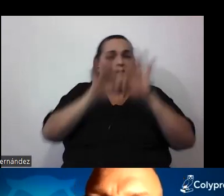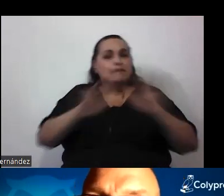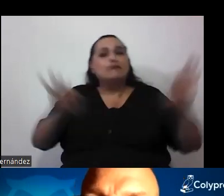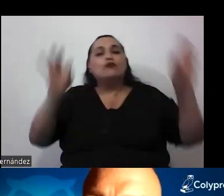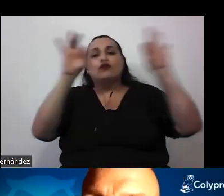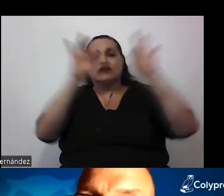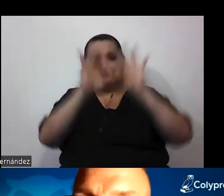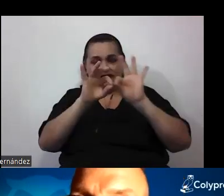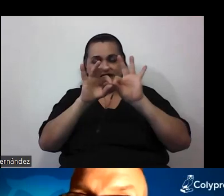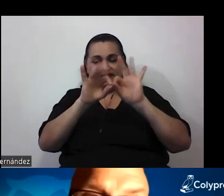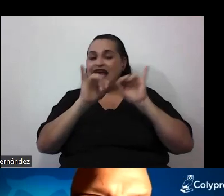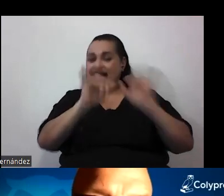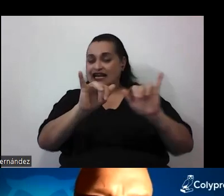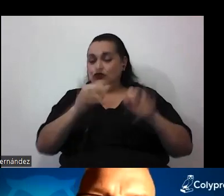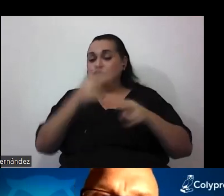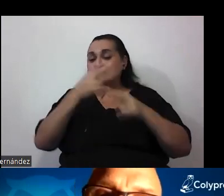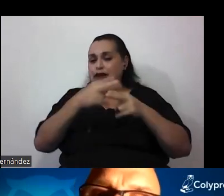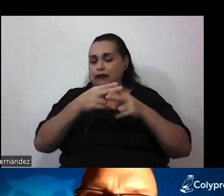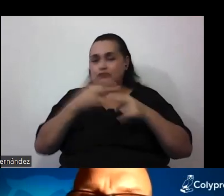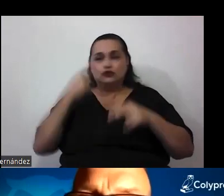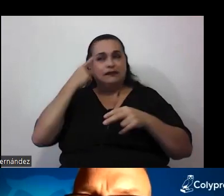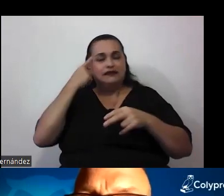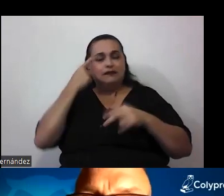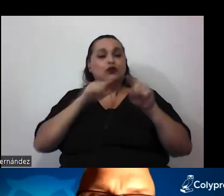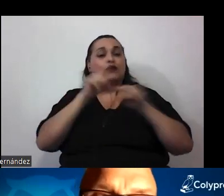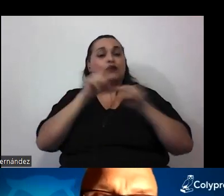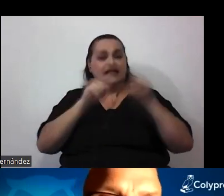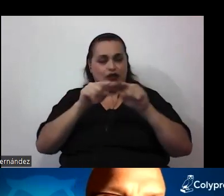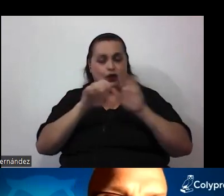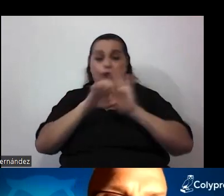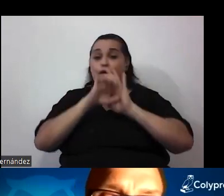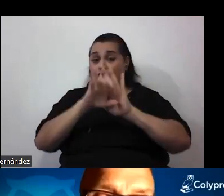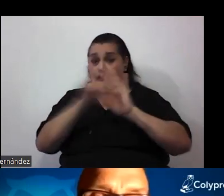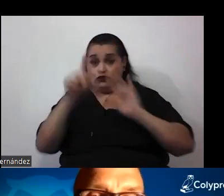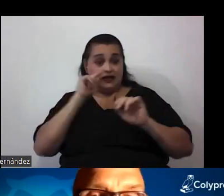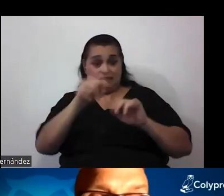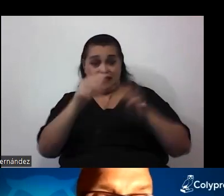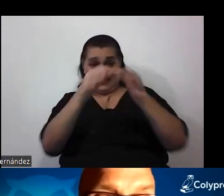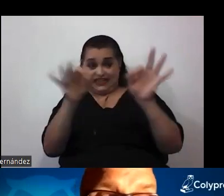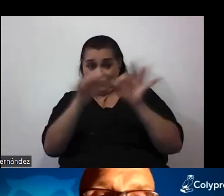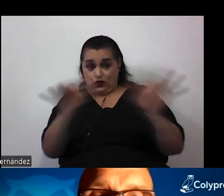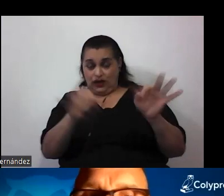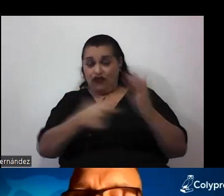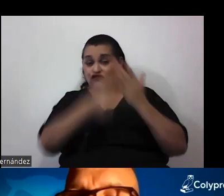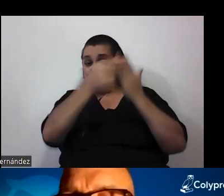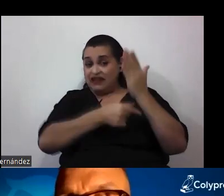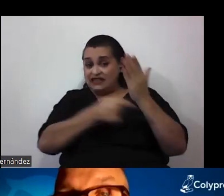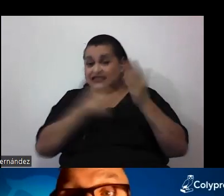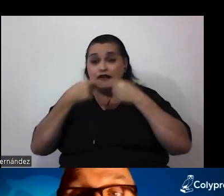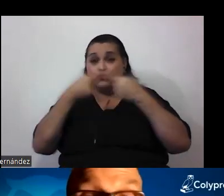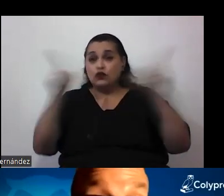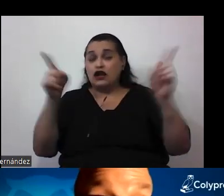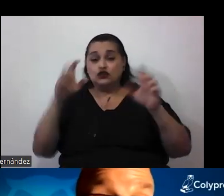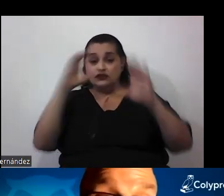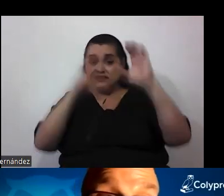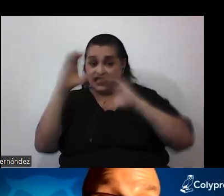eso que llamamos el pensamiento crítico. Ahí, por ejemplo, ustedes ven un titular de una revista de divulgación científica en la cual